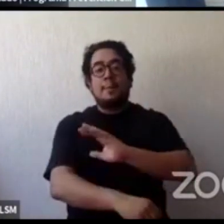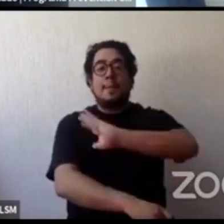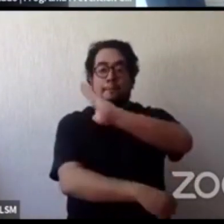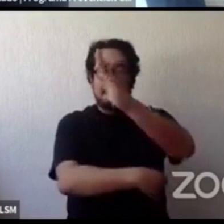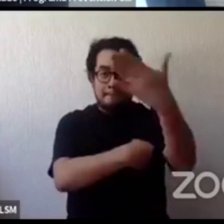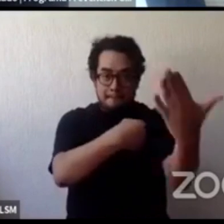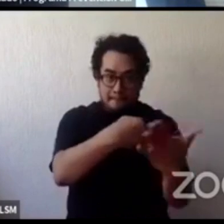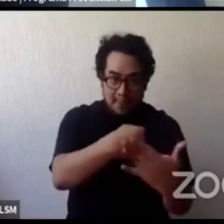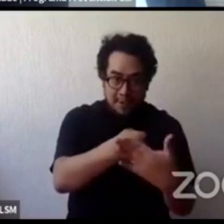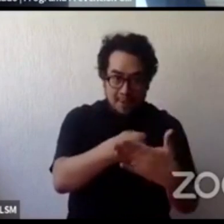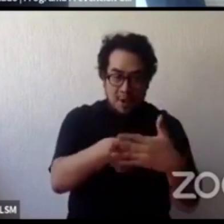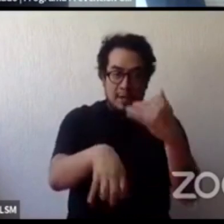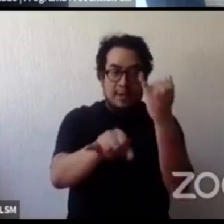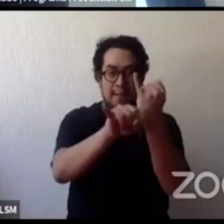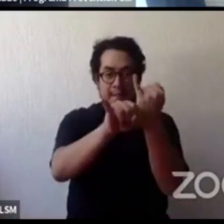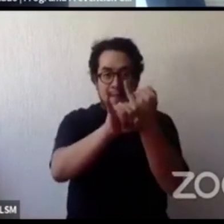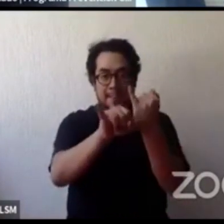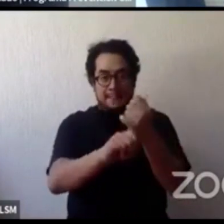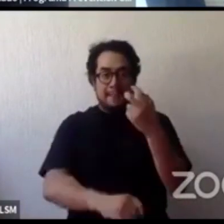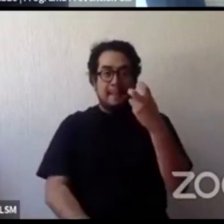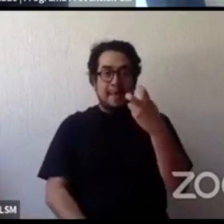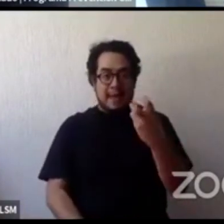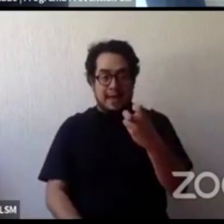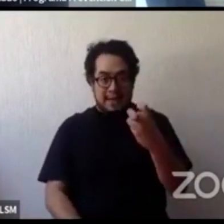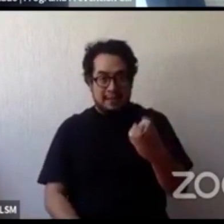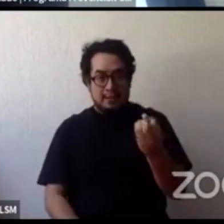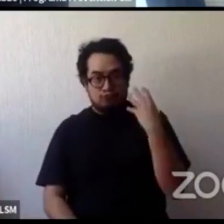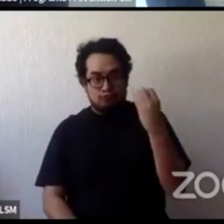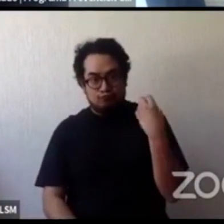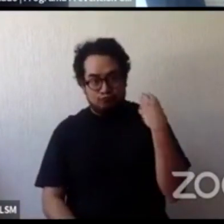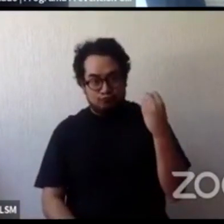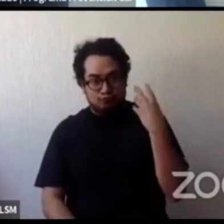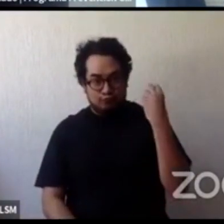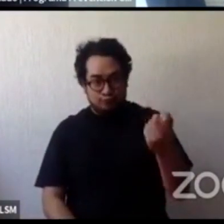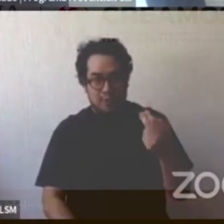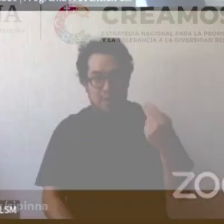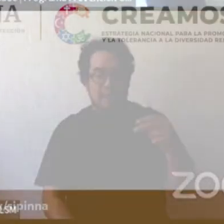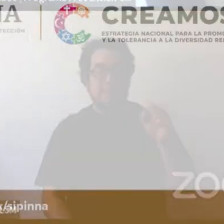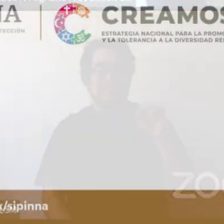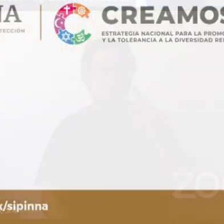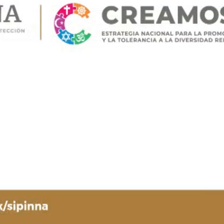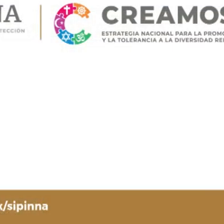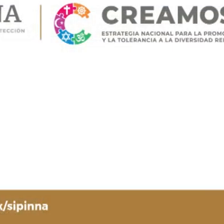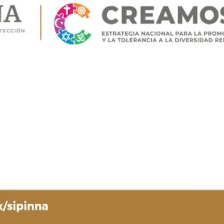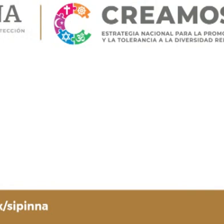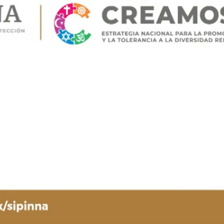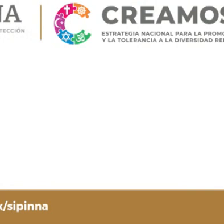por supuesto en línea estas pláticas que está organizando el Sipina que son imperdibles gracias gracias